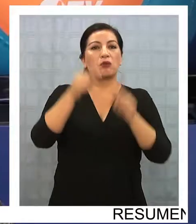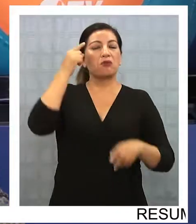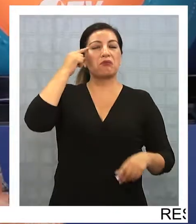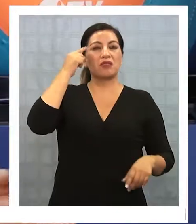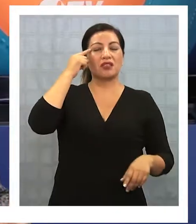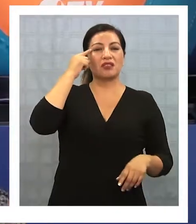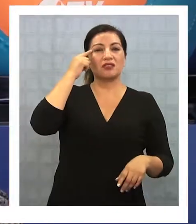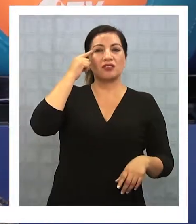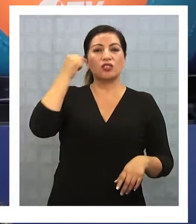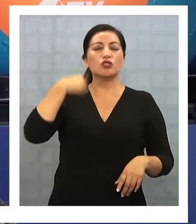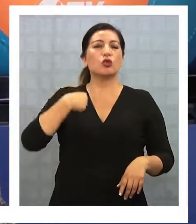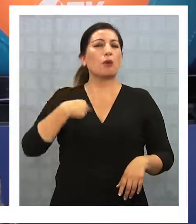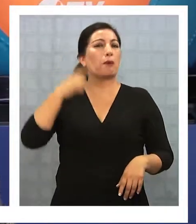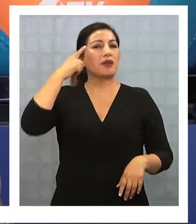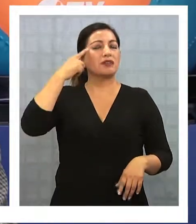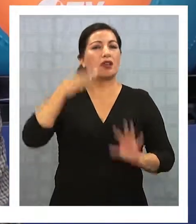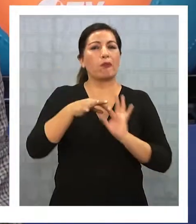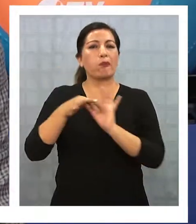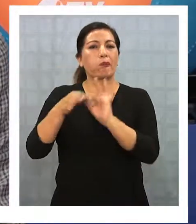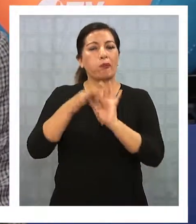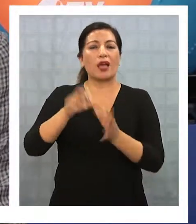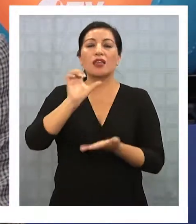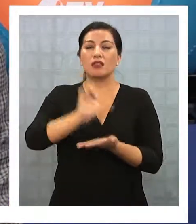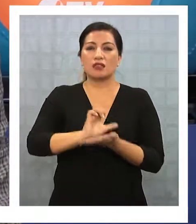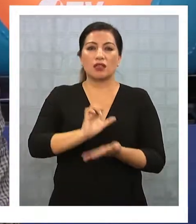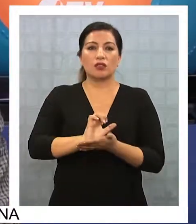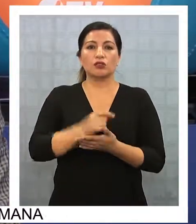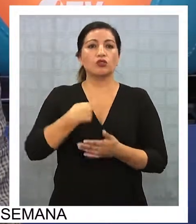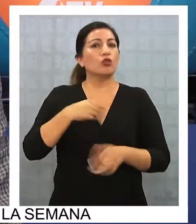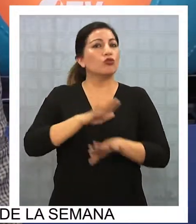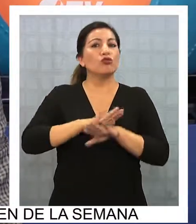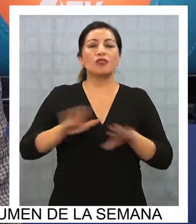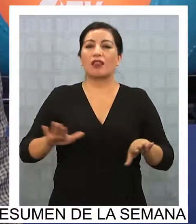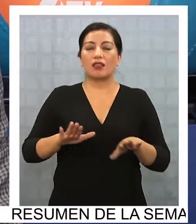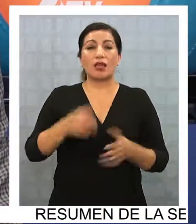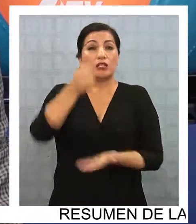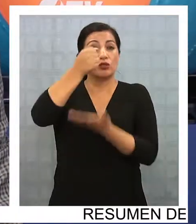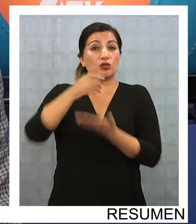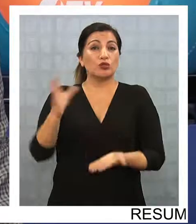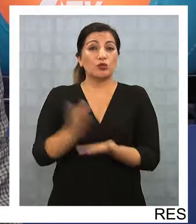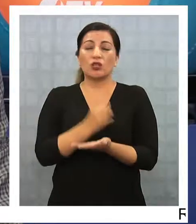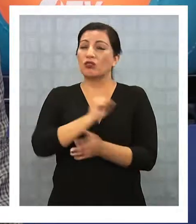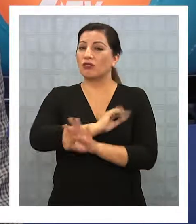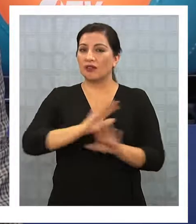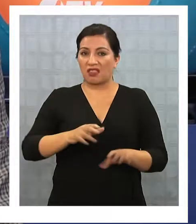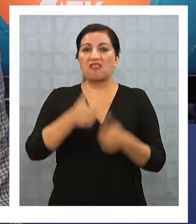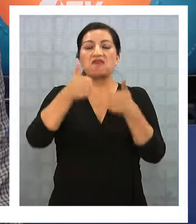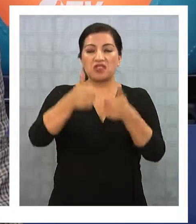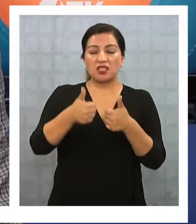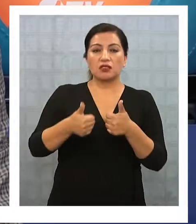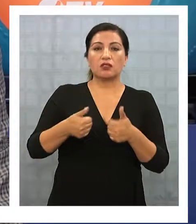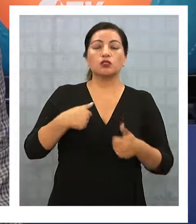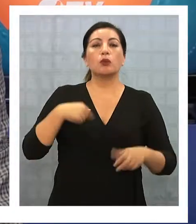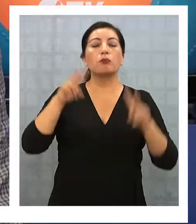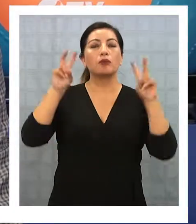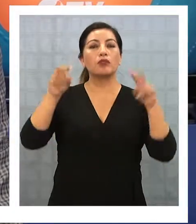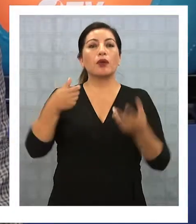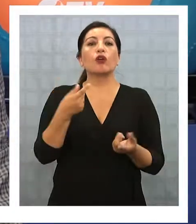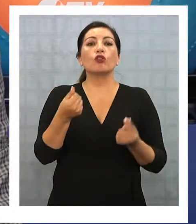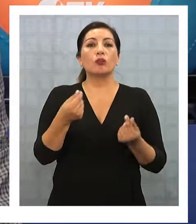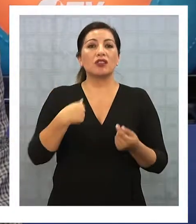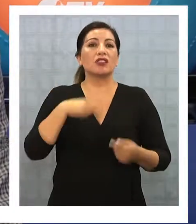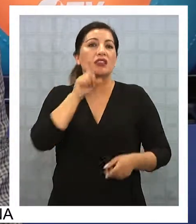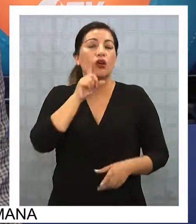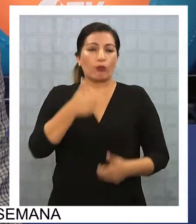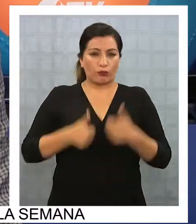ponerse en la teta el Estado yo la verdad, del punto de vista económico tengo una profesión